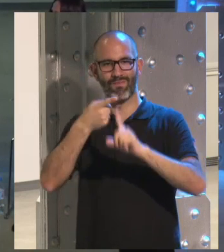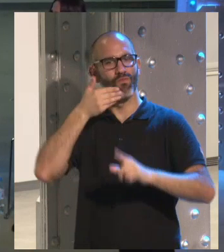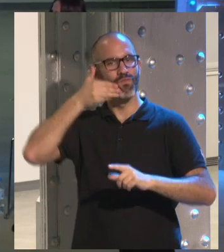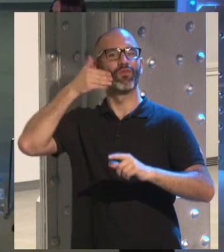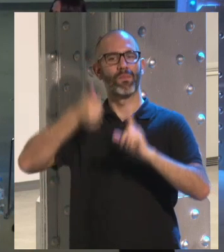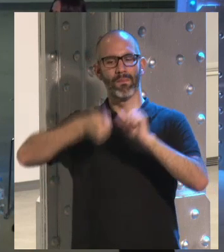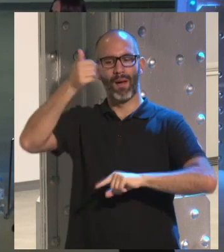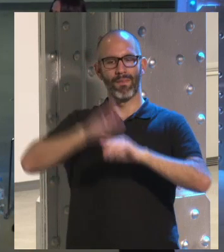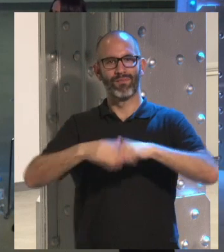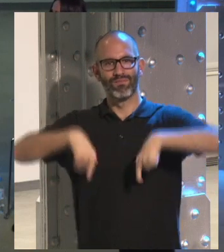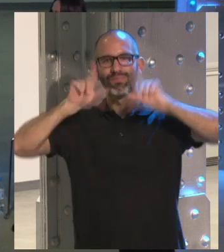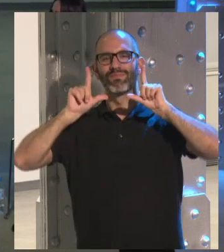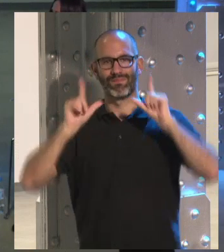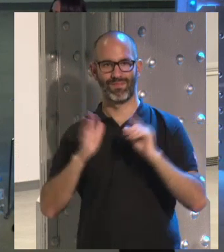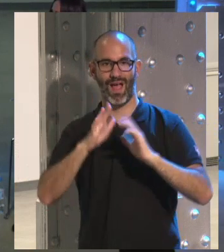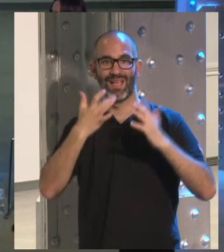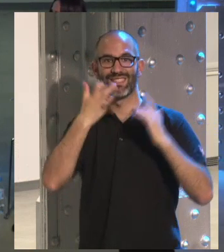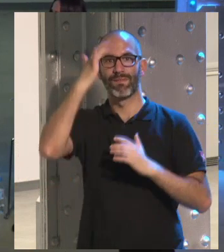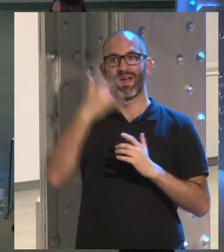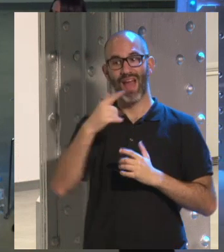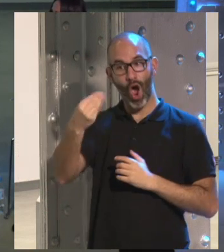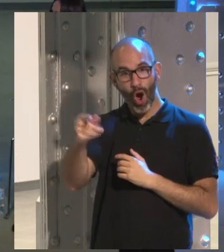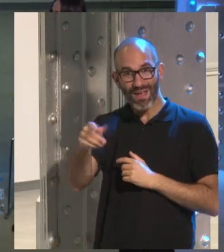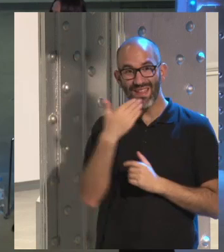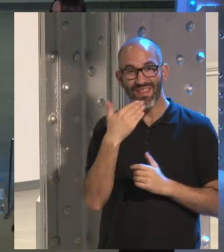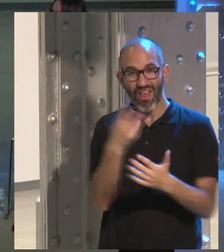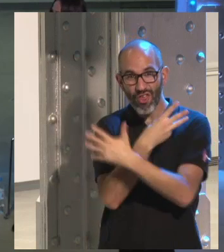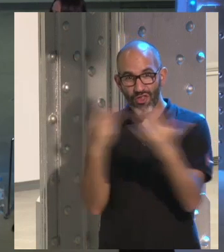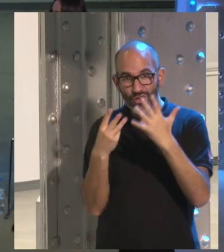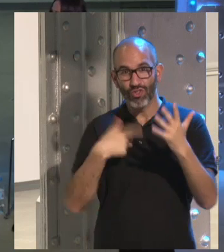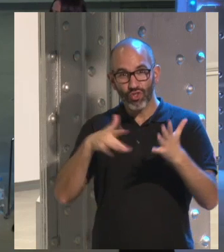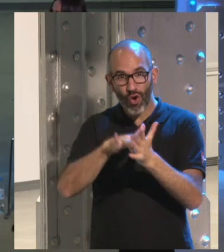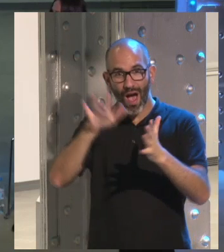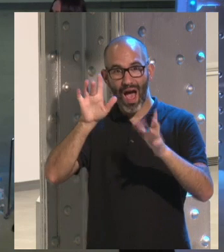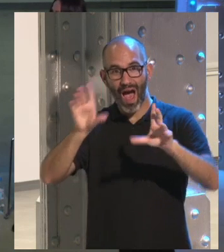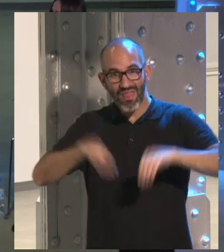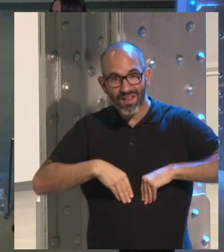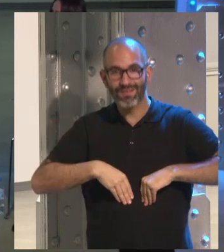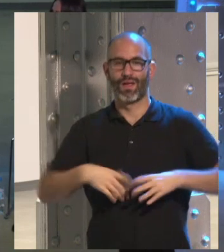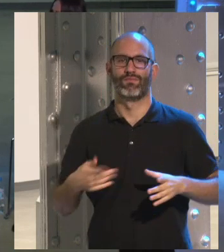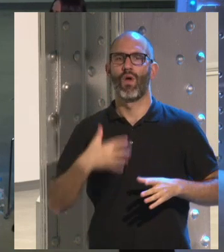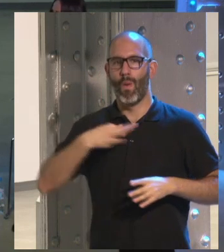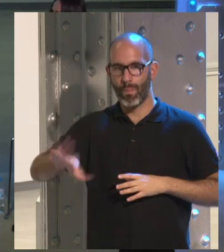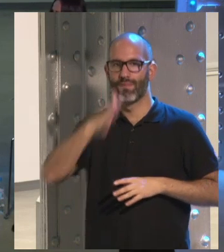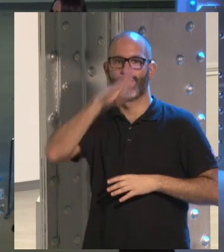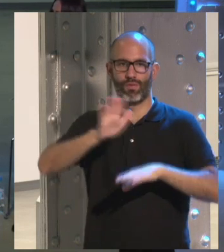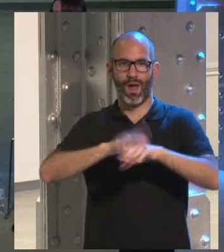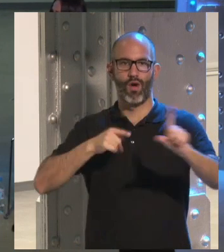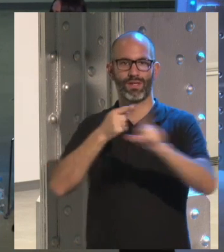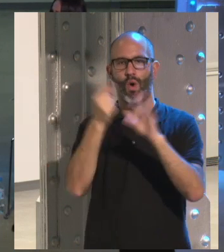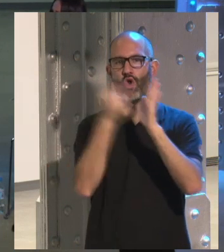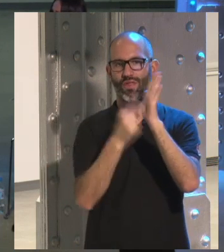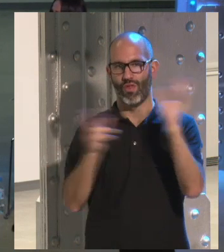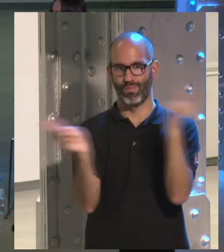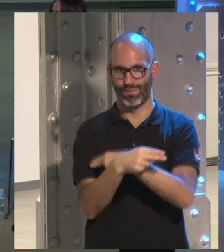situación del chaval. Ahora bien, si ese chaval hubiera tenido 18 años al dar a aceptar, probablemente nos tendríamos que meternos en un pleito para anular las condiciones